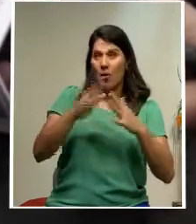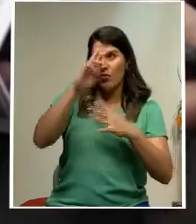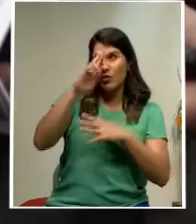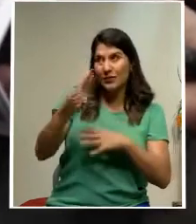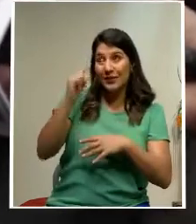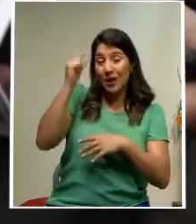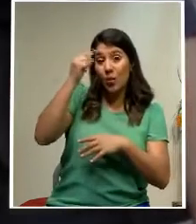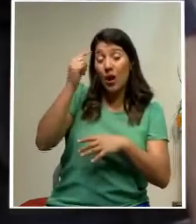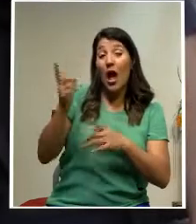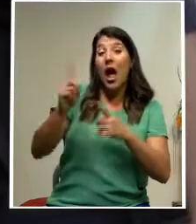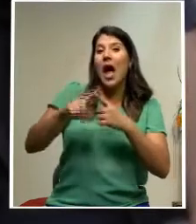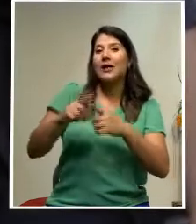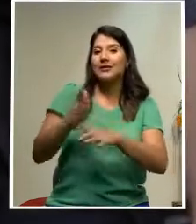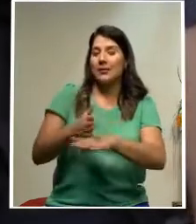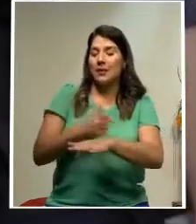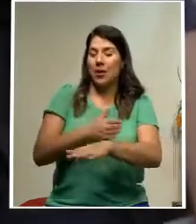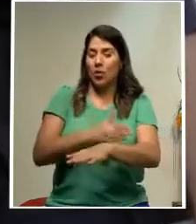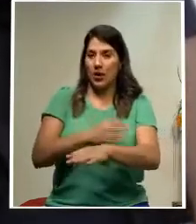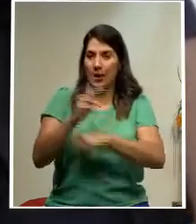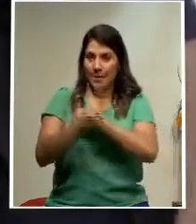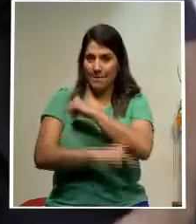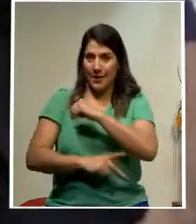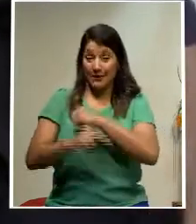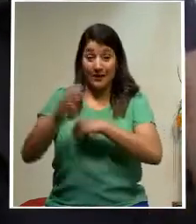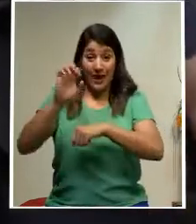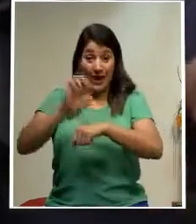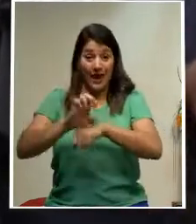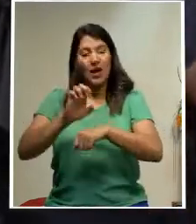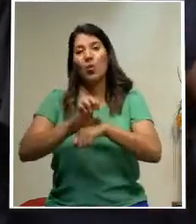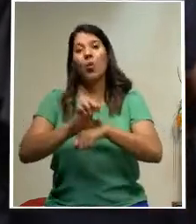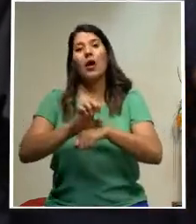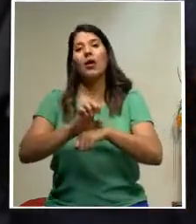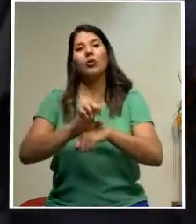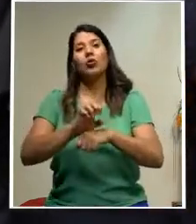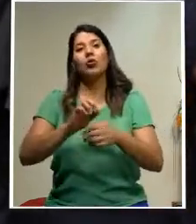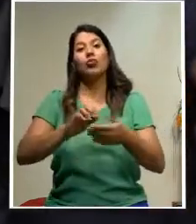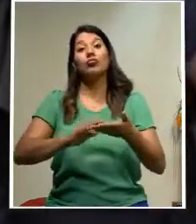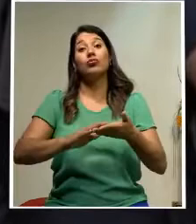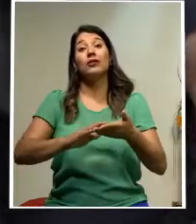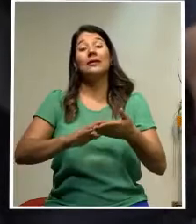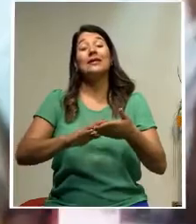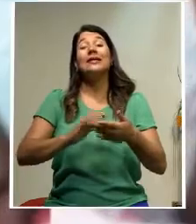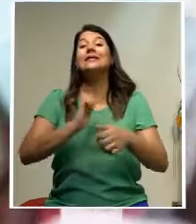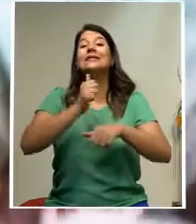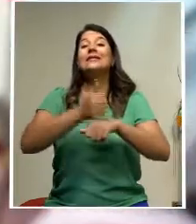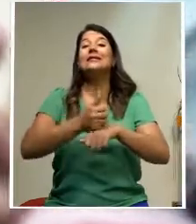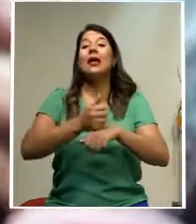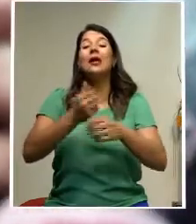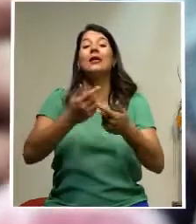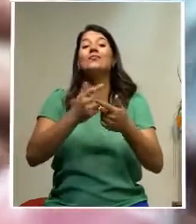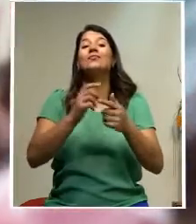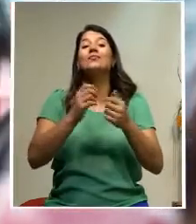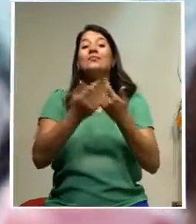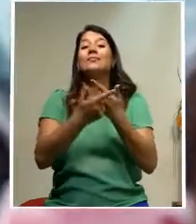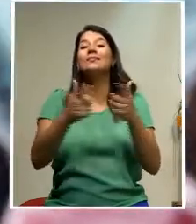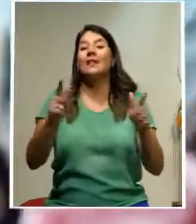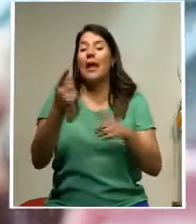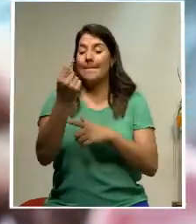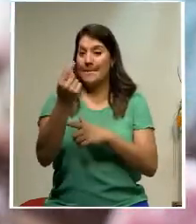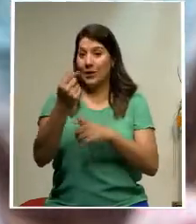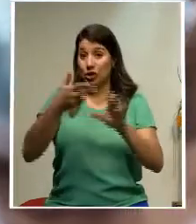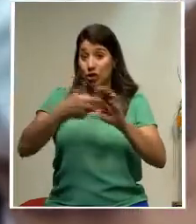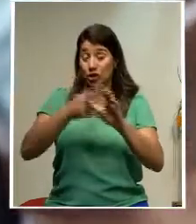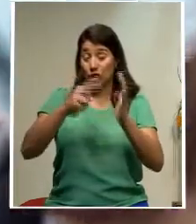leyes para el país. Ecuador liberó el precio de los combustibles en 2020, durante el mandato del ex gobernante Lenín